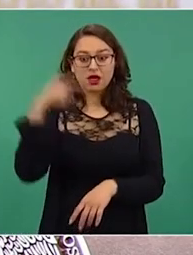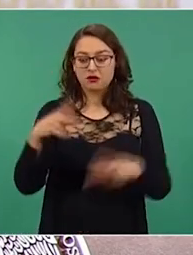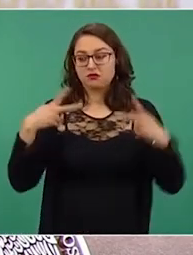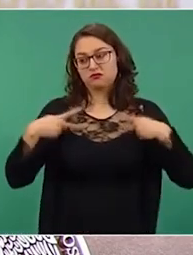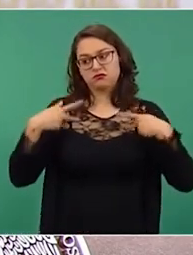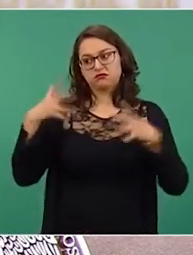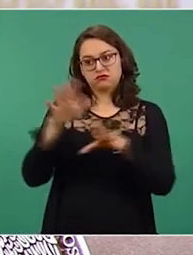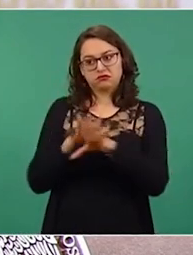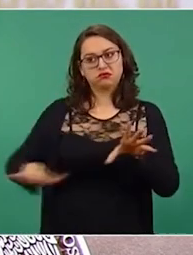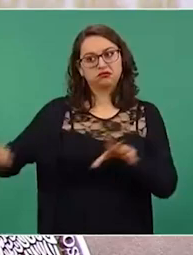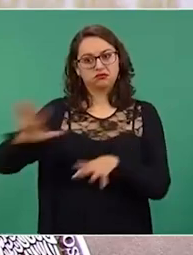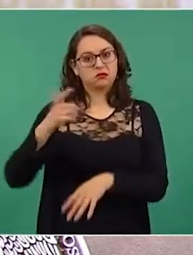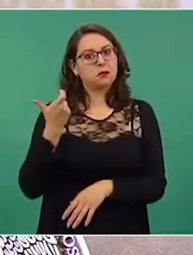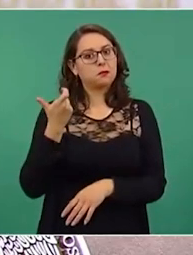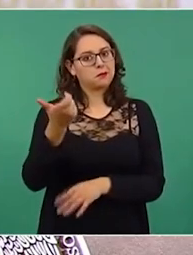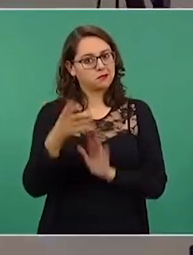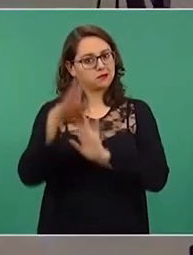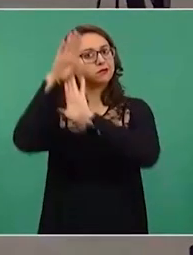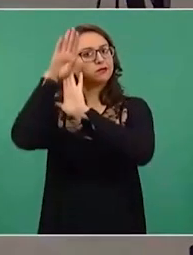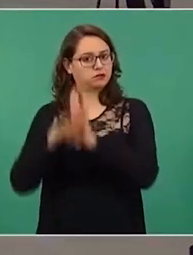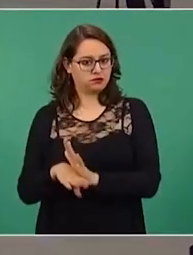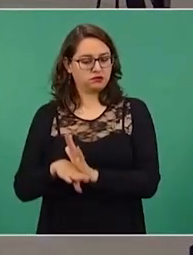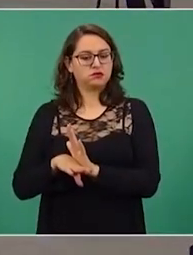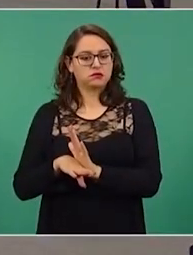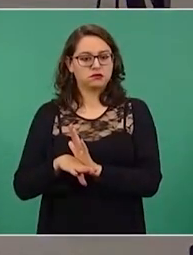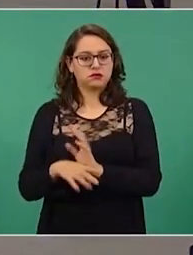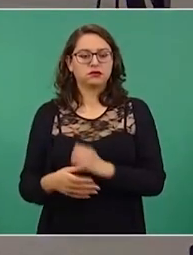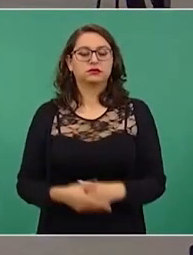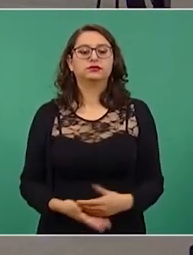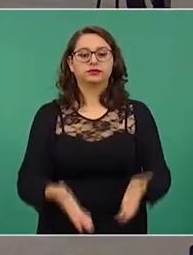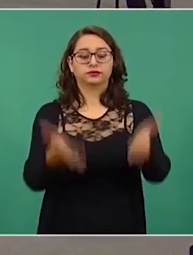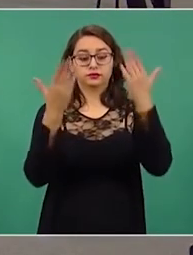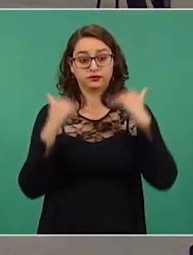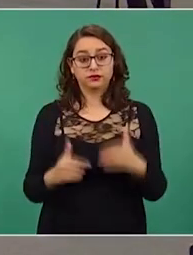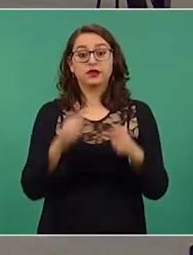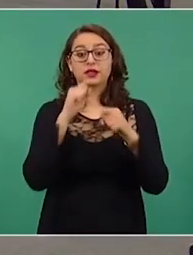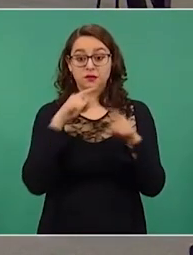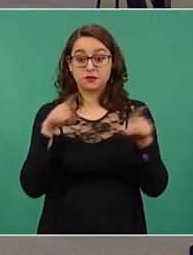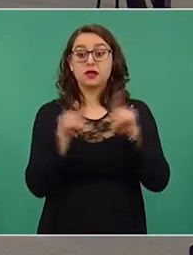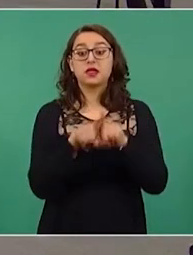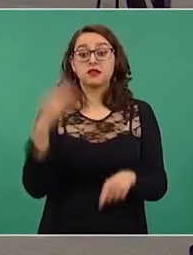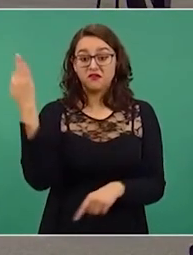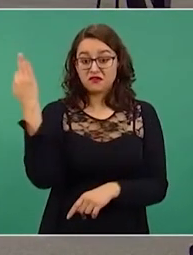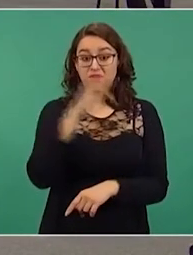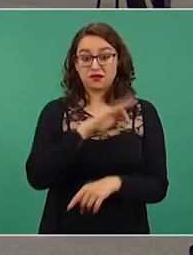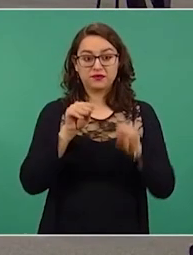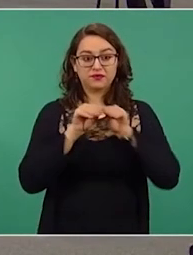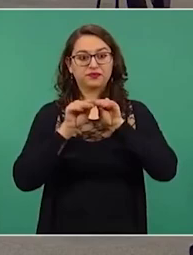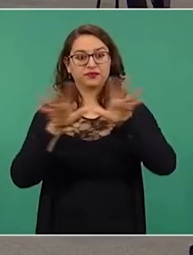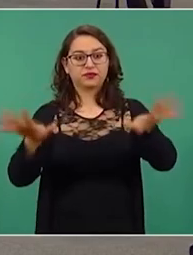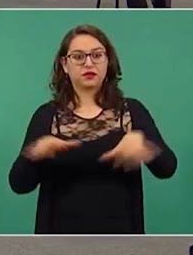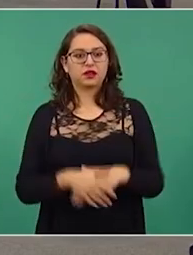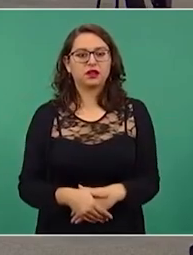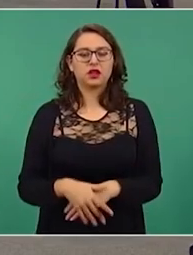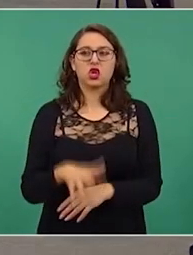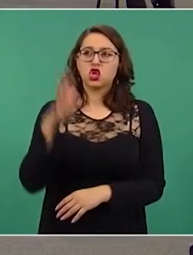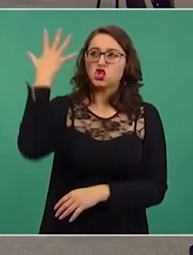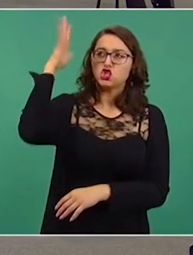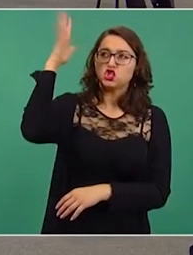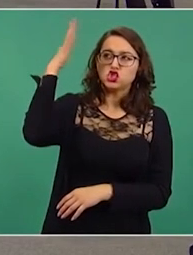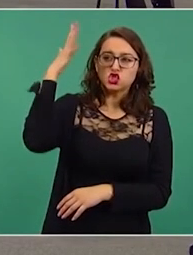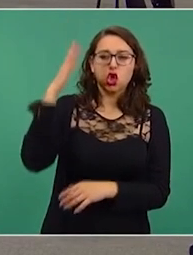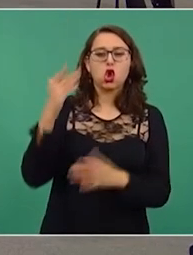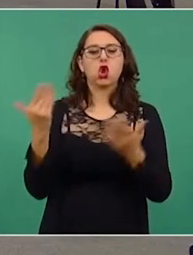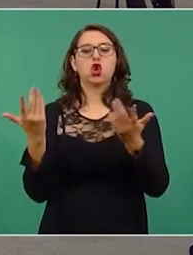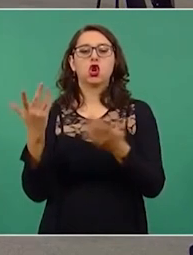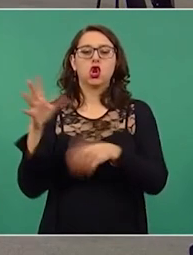La siguiente, por favor. Aquí hay otro ejemplo, miren. AMLO va contra paneles solares de casas